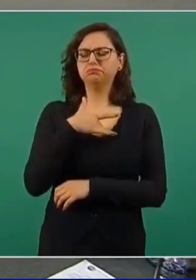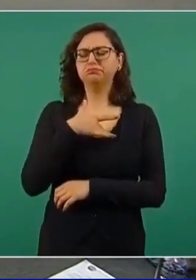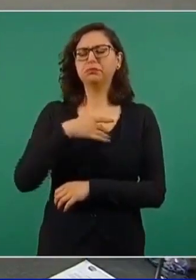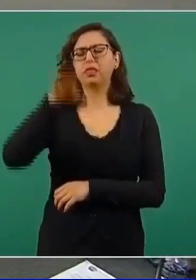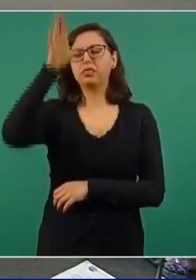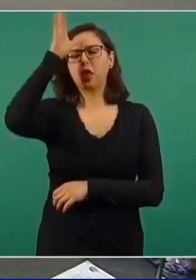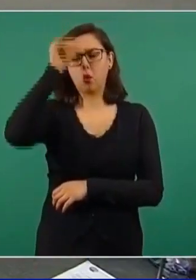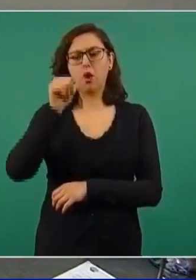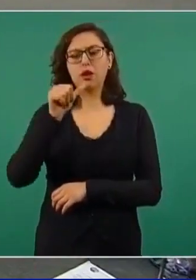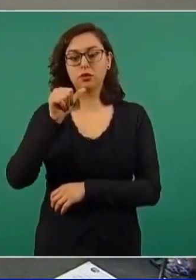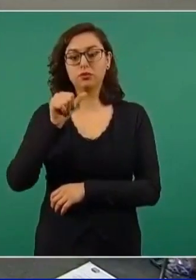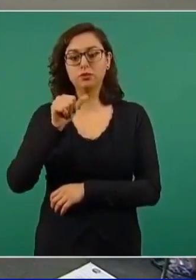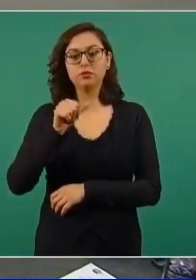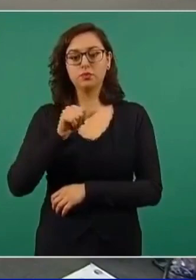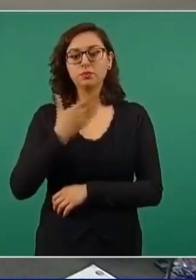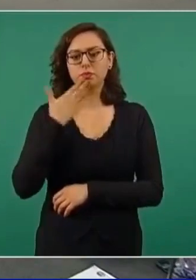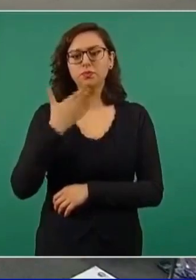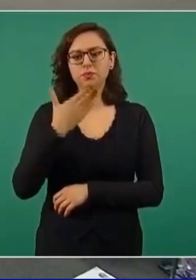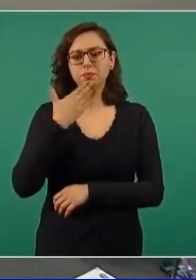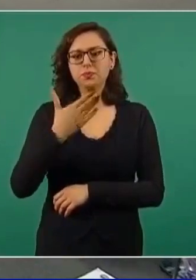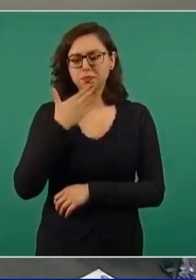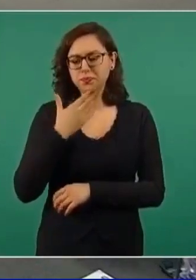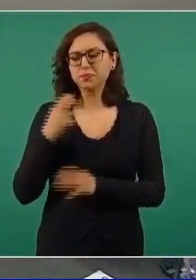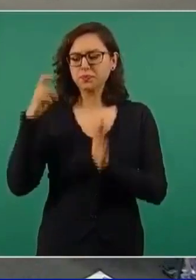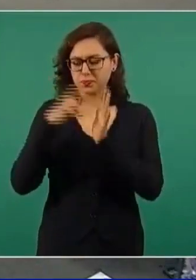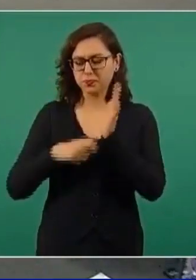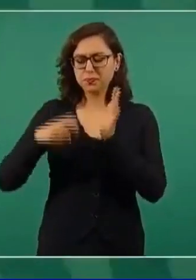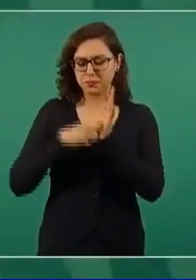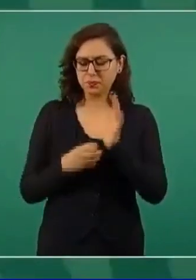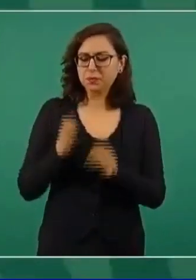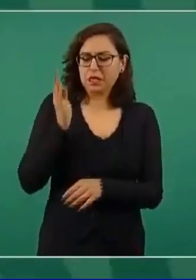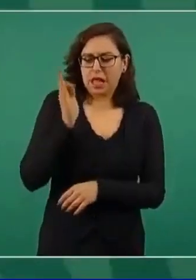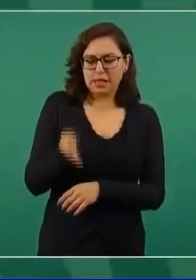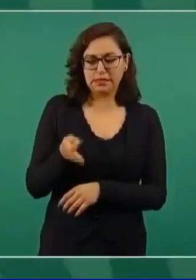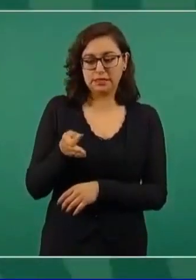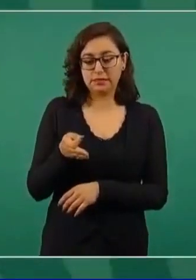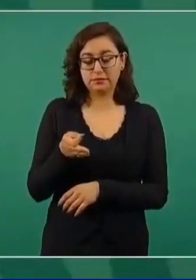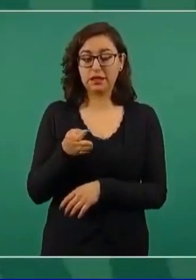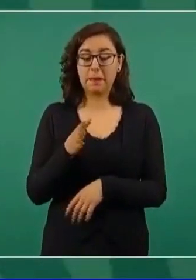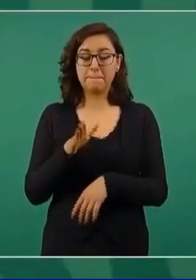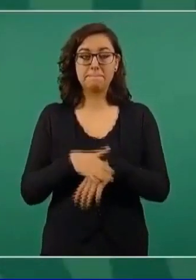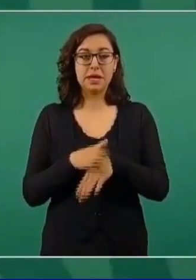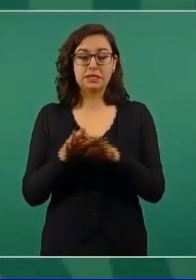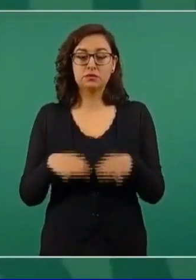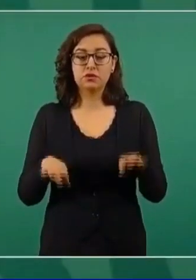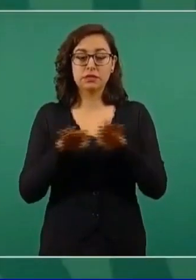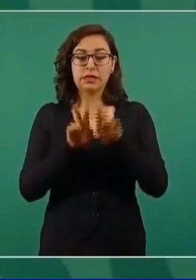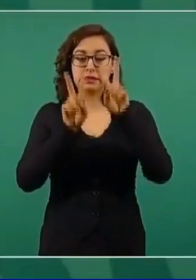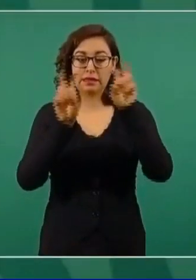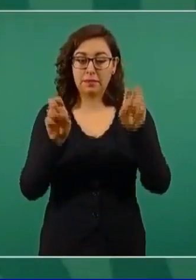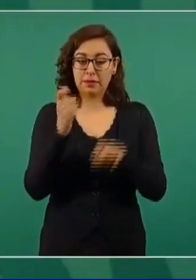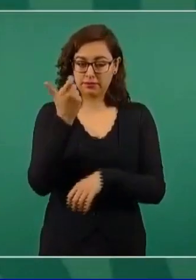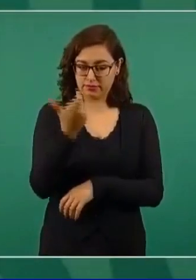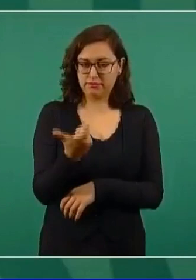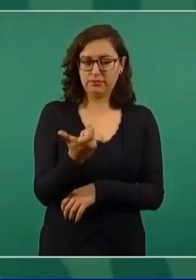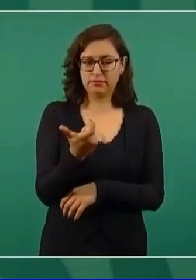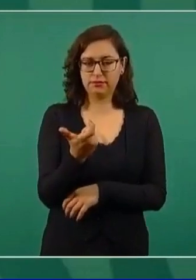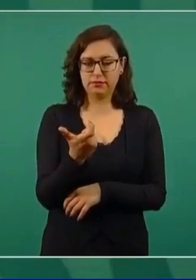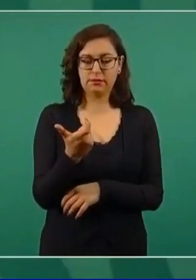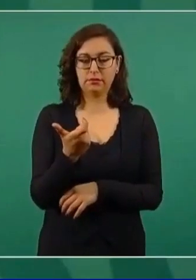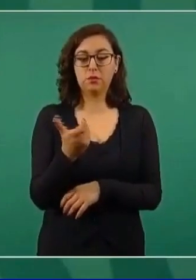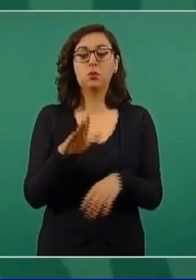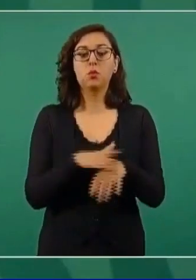reestructurar contratos, sobre todo en lo que tiene que ver con precios, porque